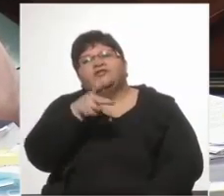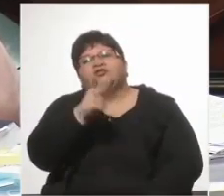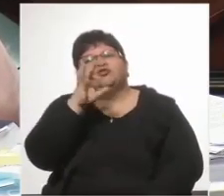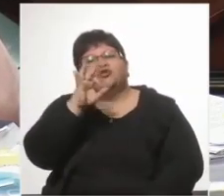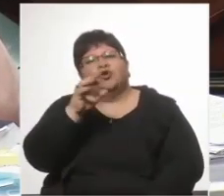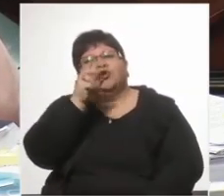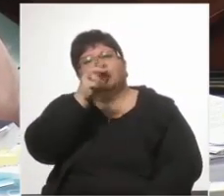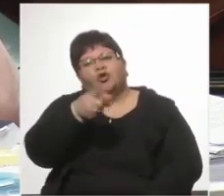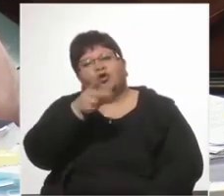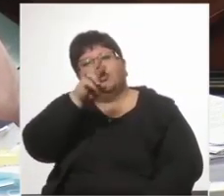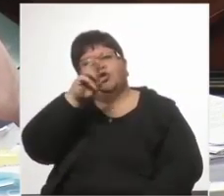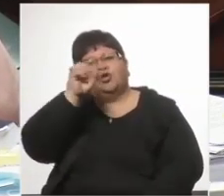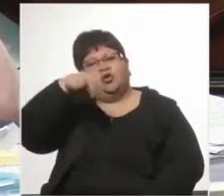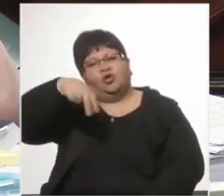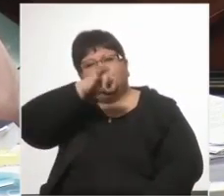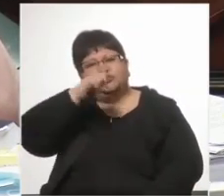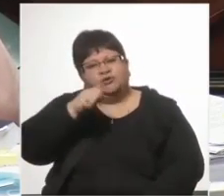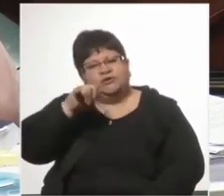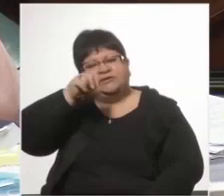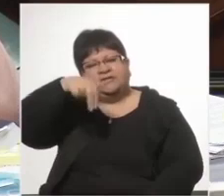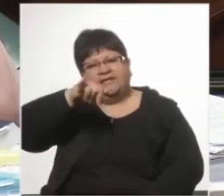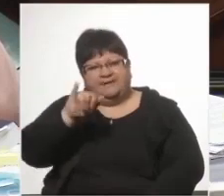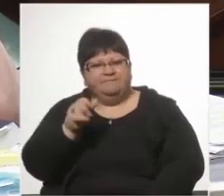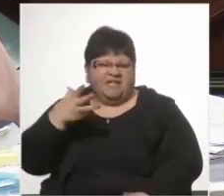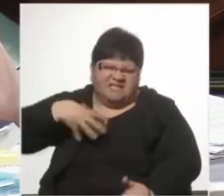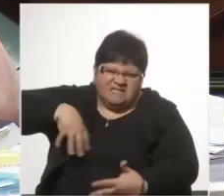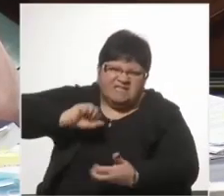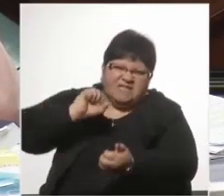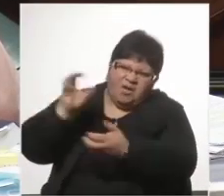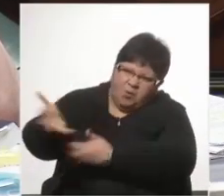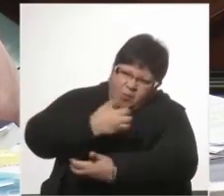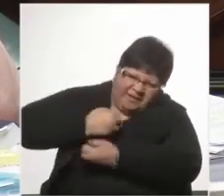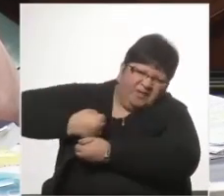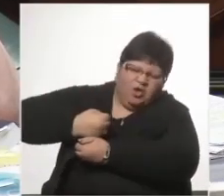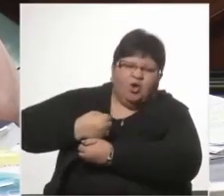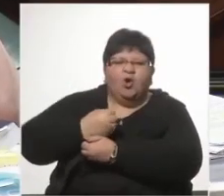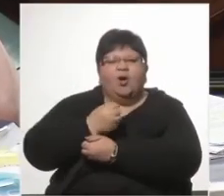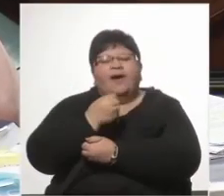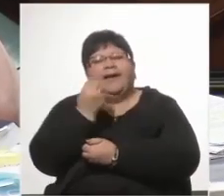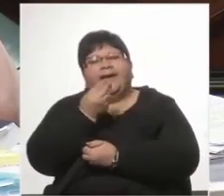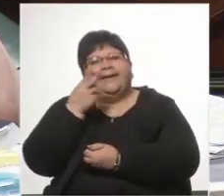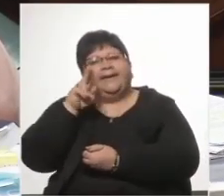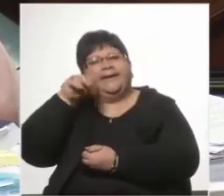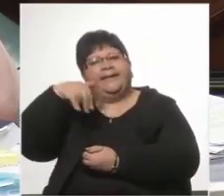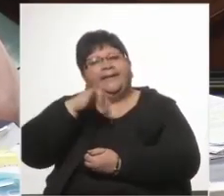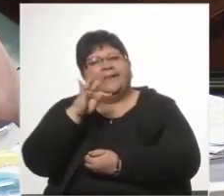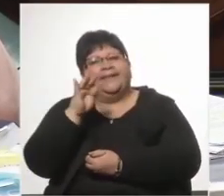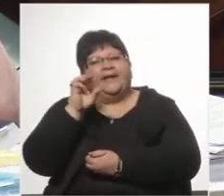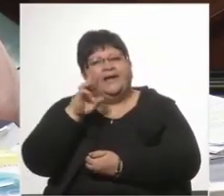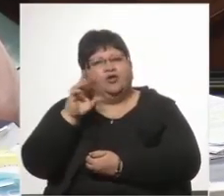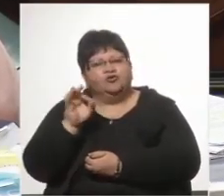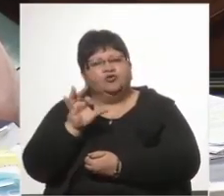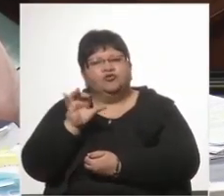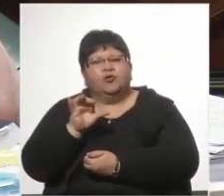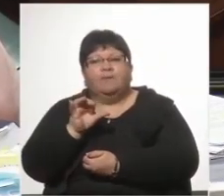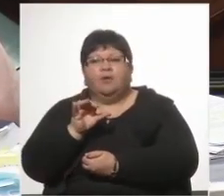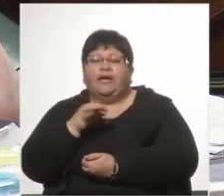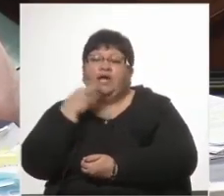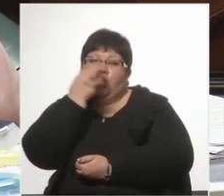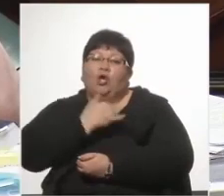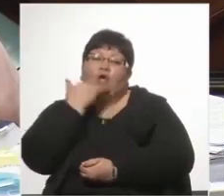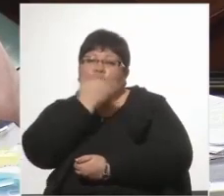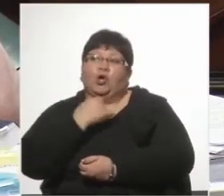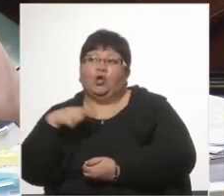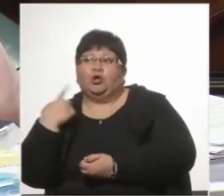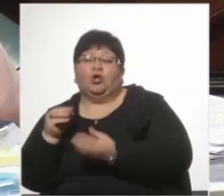los que secuestró a Elena Quinteros en la Embajada de Venezuela, porque el dato lo dio Alberto Grille, que estaba en la